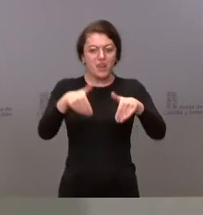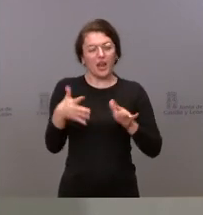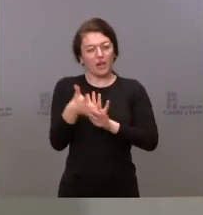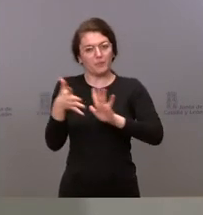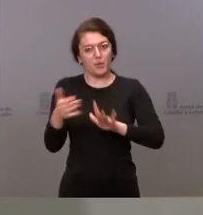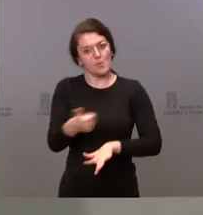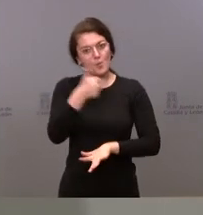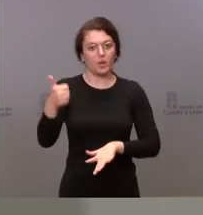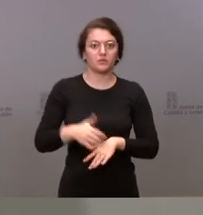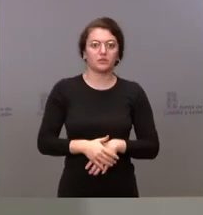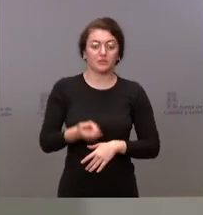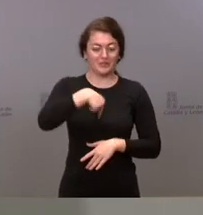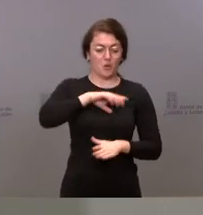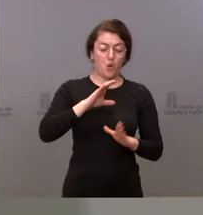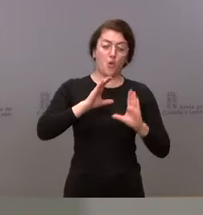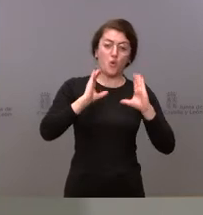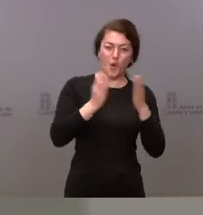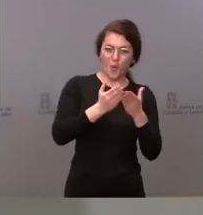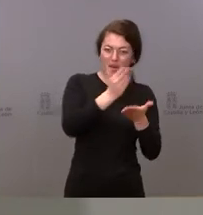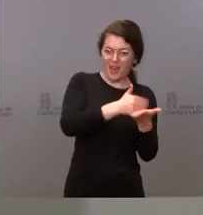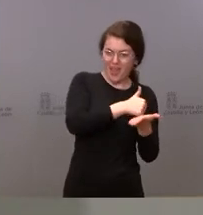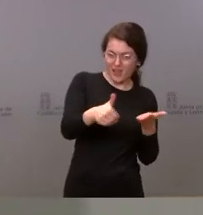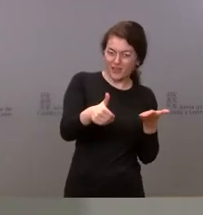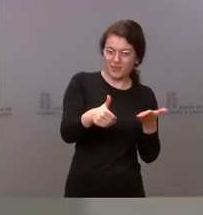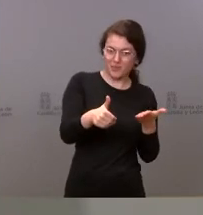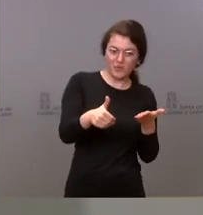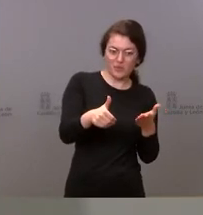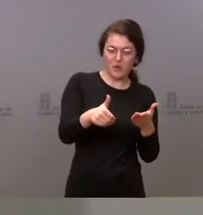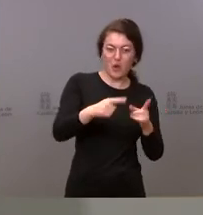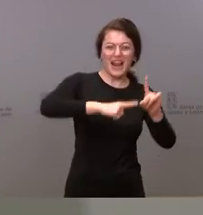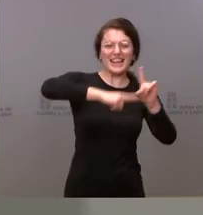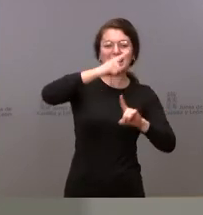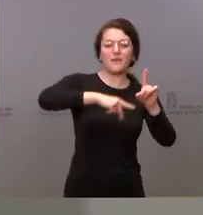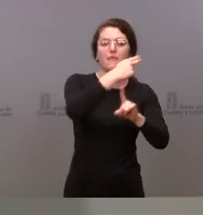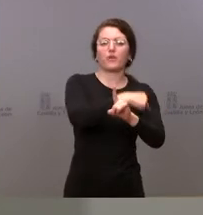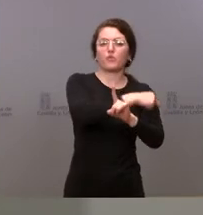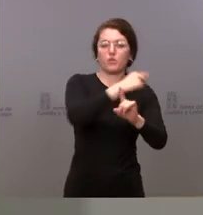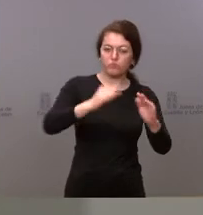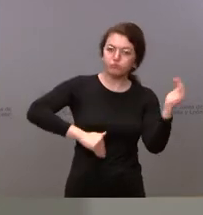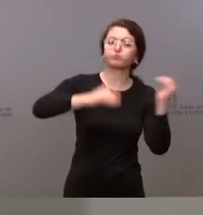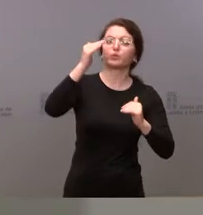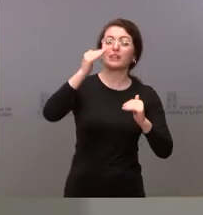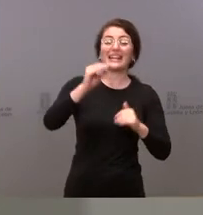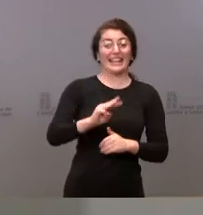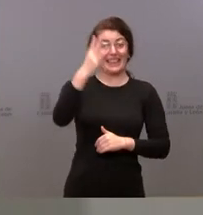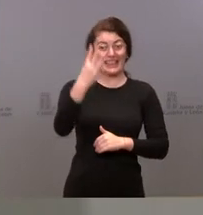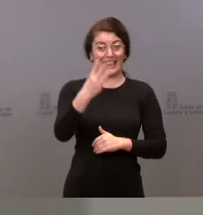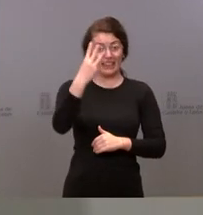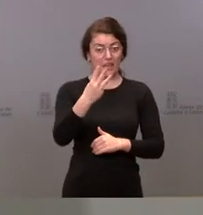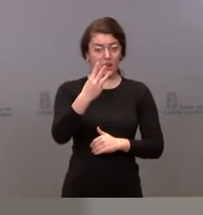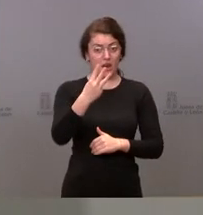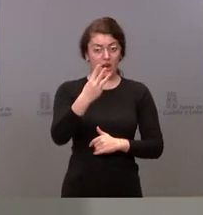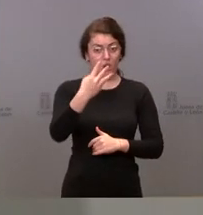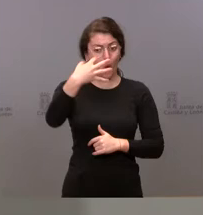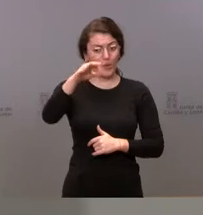estamos entre las comunidades autónomas como ustedes conocen con mayor nivel de vacunación no solo en la tercera dosis sino también en la inoculación